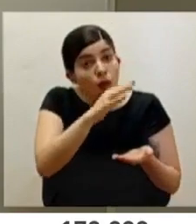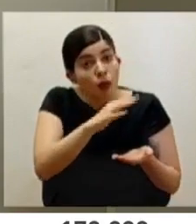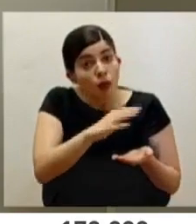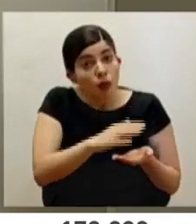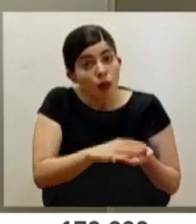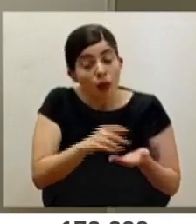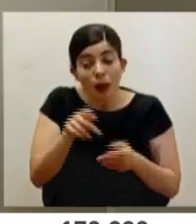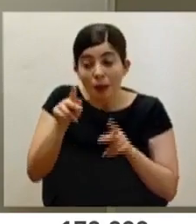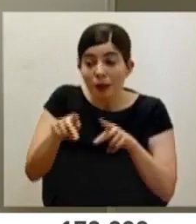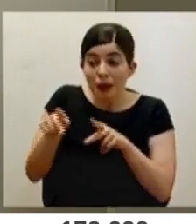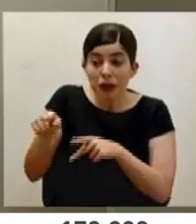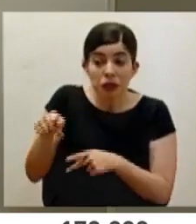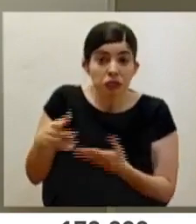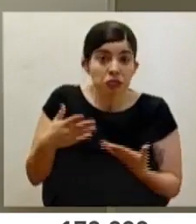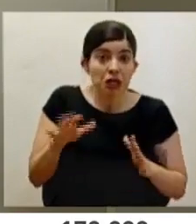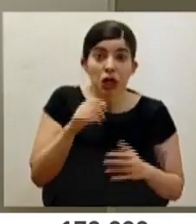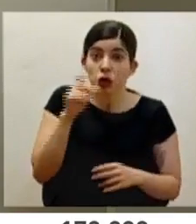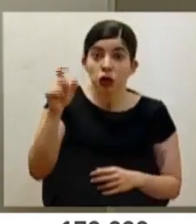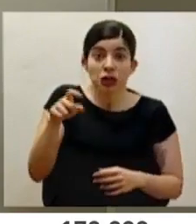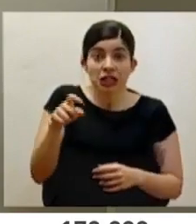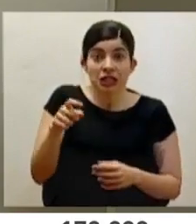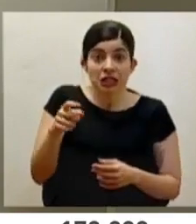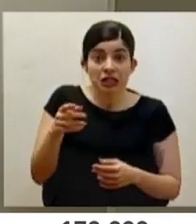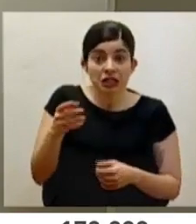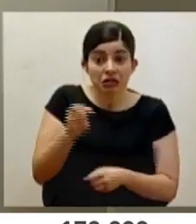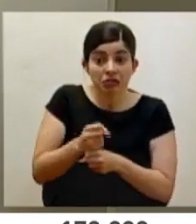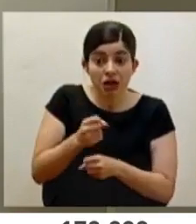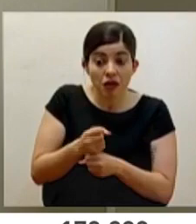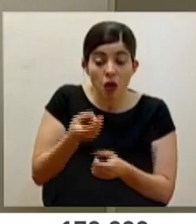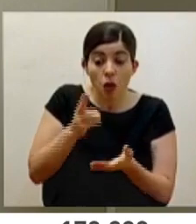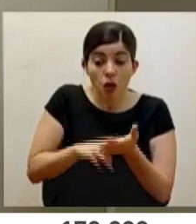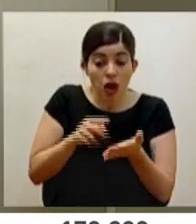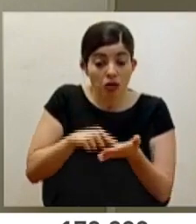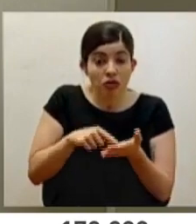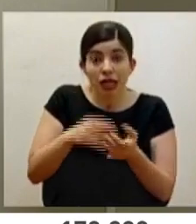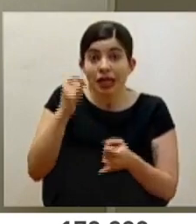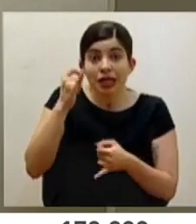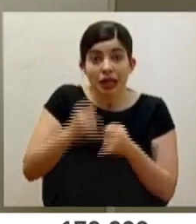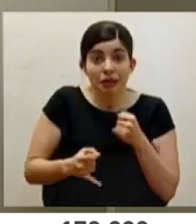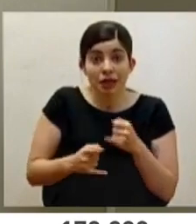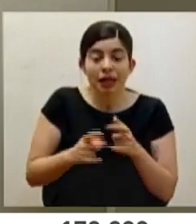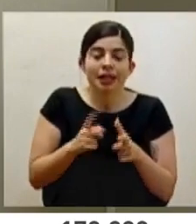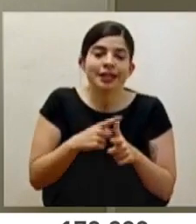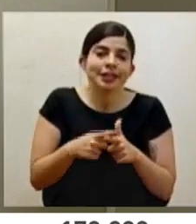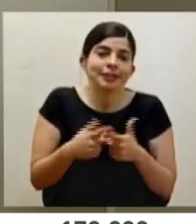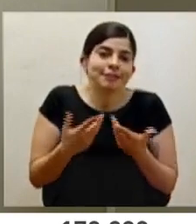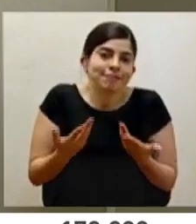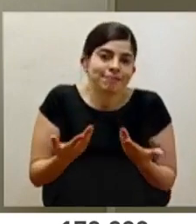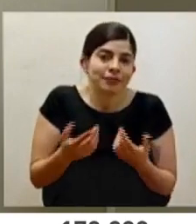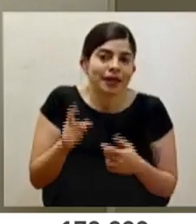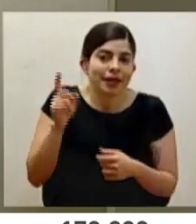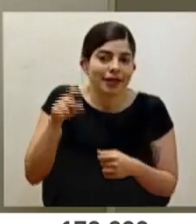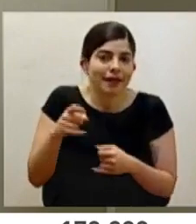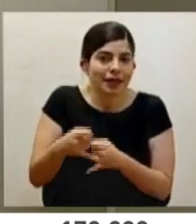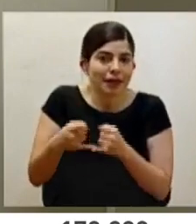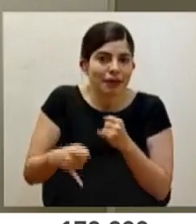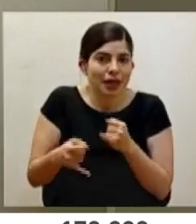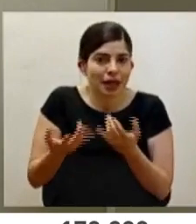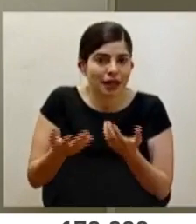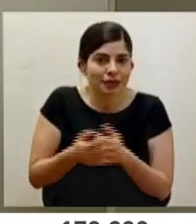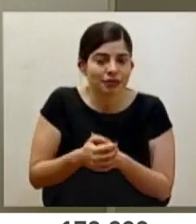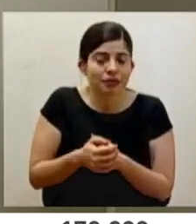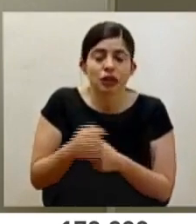personal no se requiera en esos sitios y el contrato termina, entonces habrá que finalizarlos.